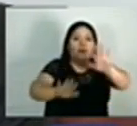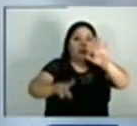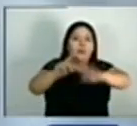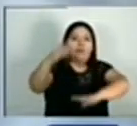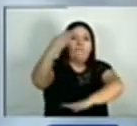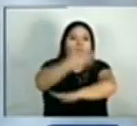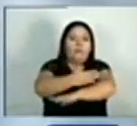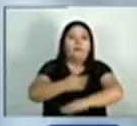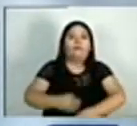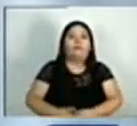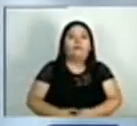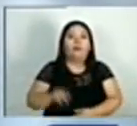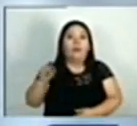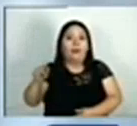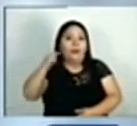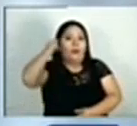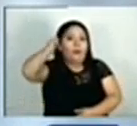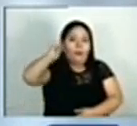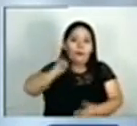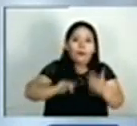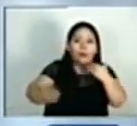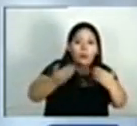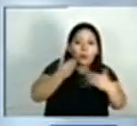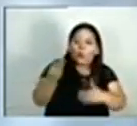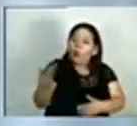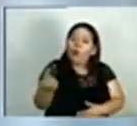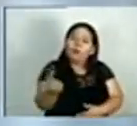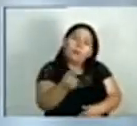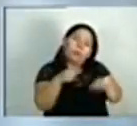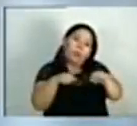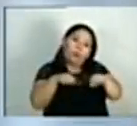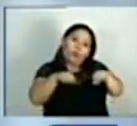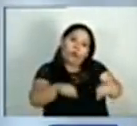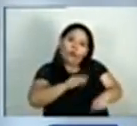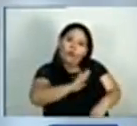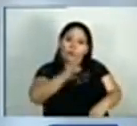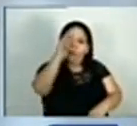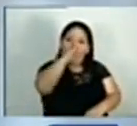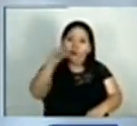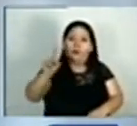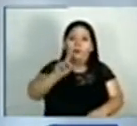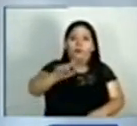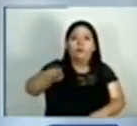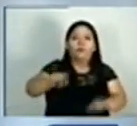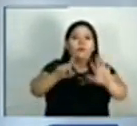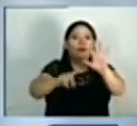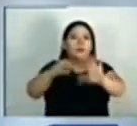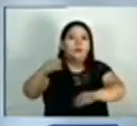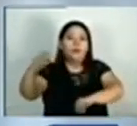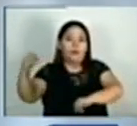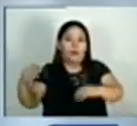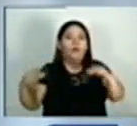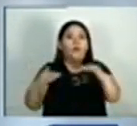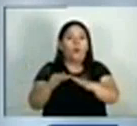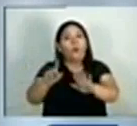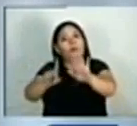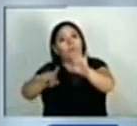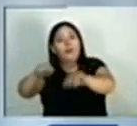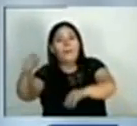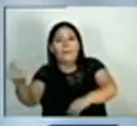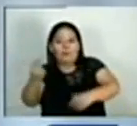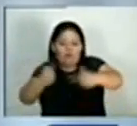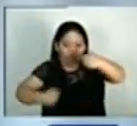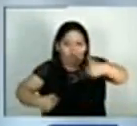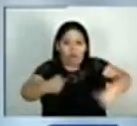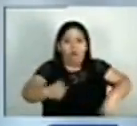bloqueada. Burini menciona que la cifra de fallecidos palestinos hasta el momento supera los 1.600, así como más de 6.000 heridos y más